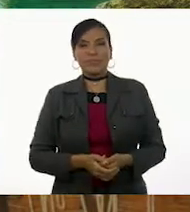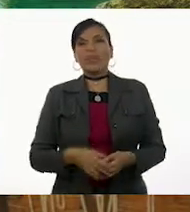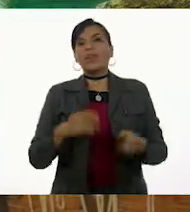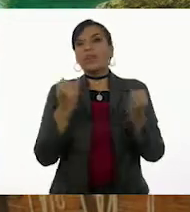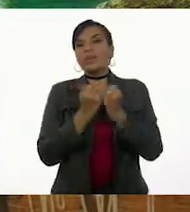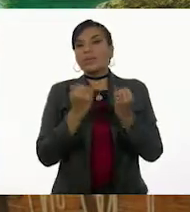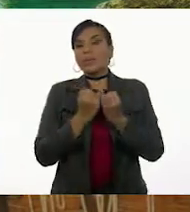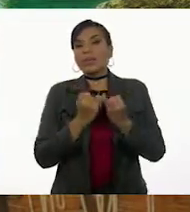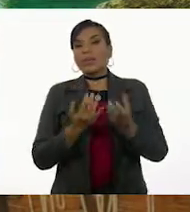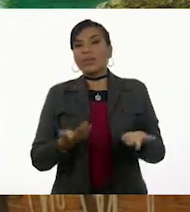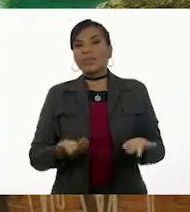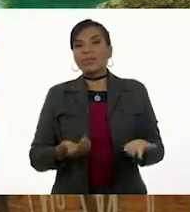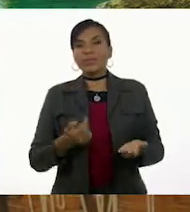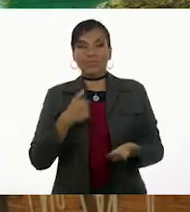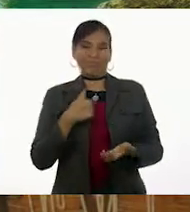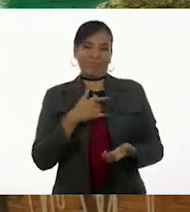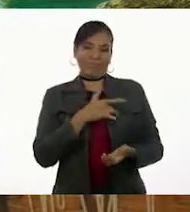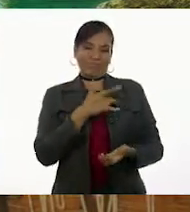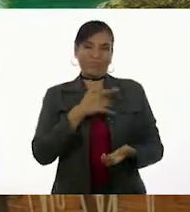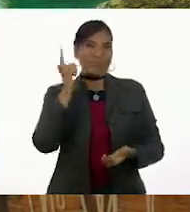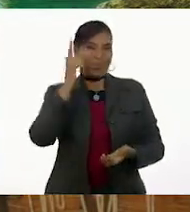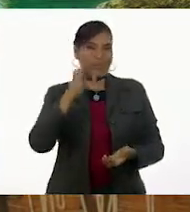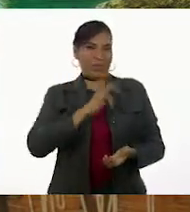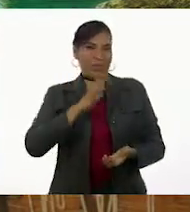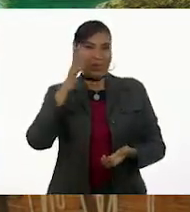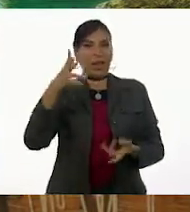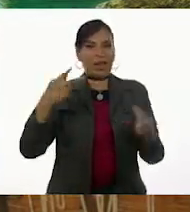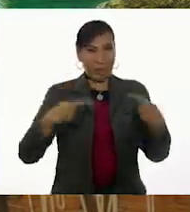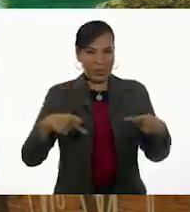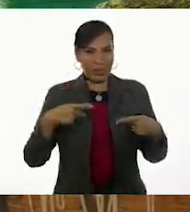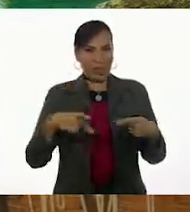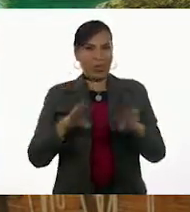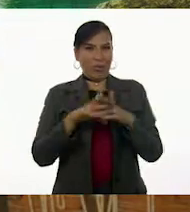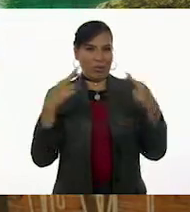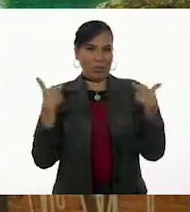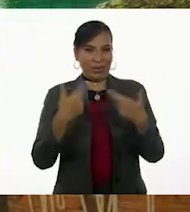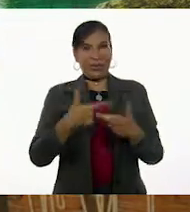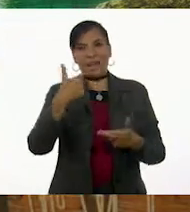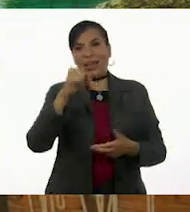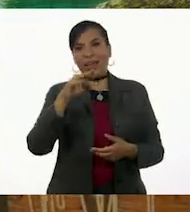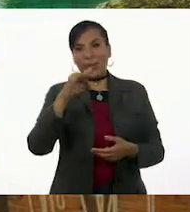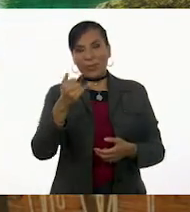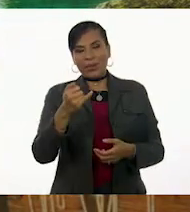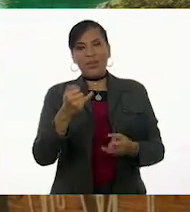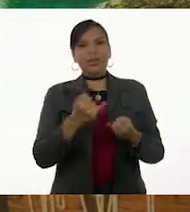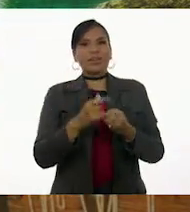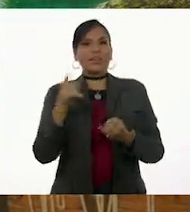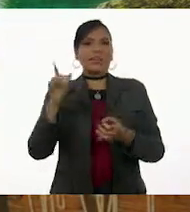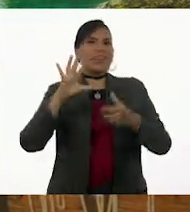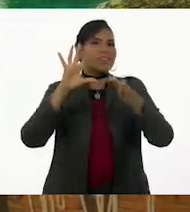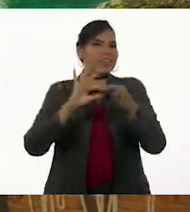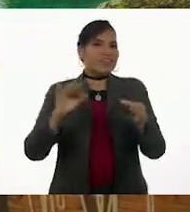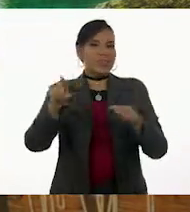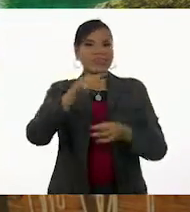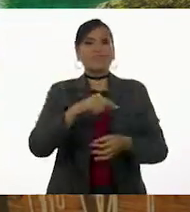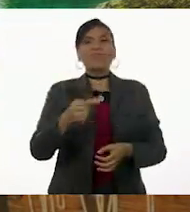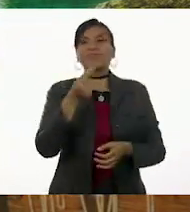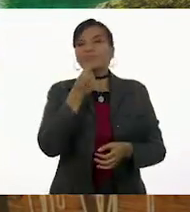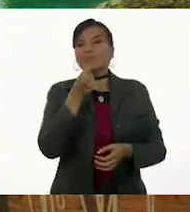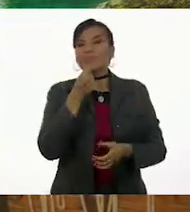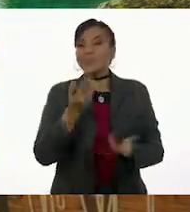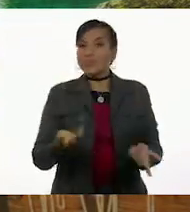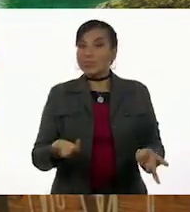También me da mucha esperanza que haya personas como la maestra Gaby y Ale que explican a los niños.